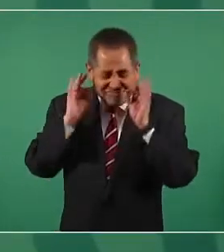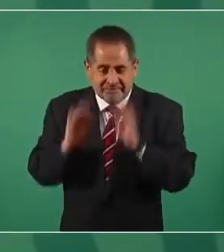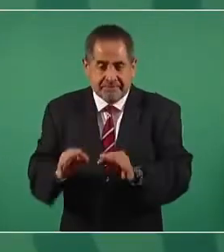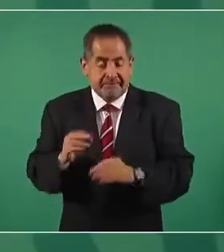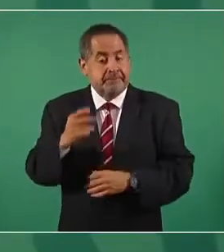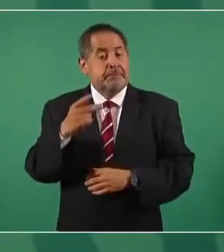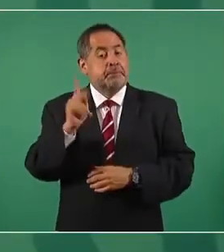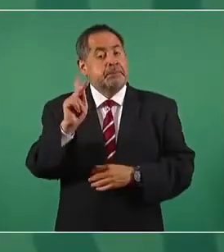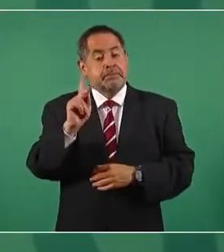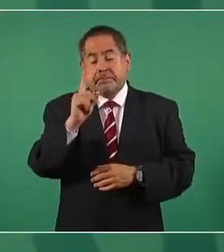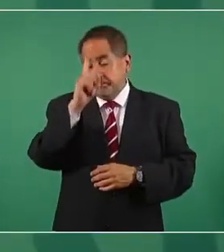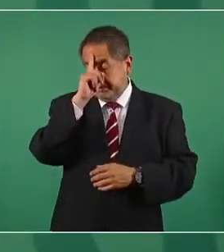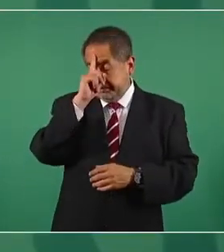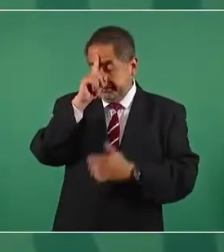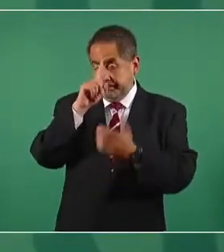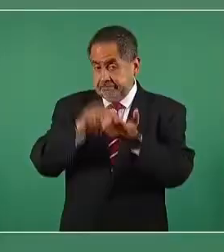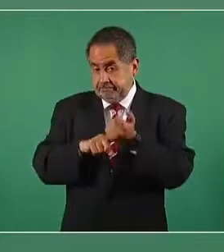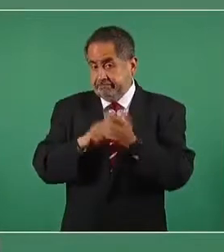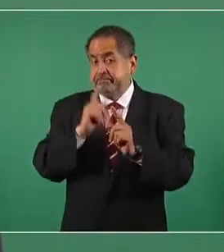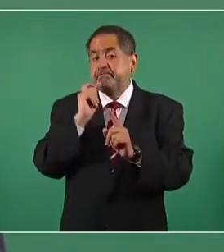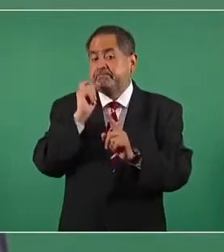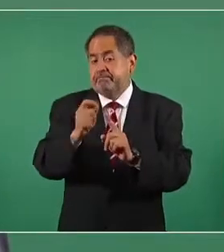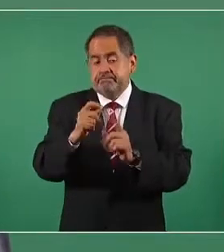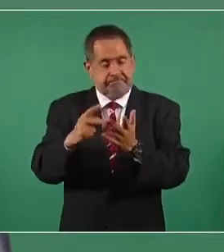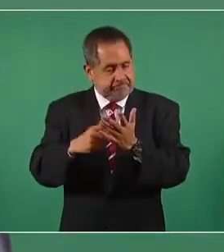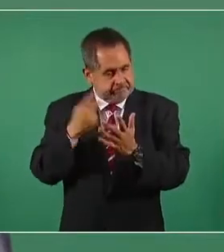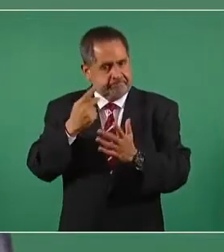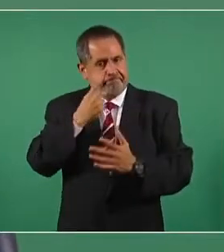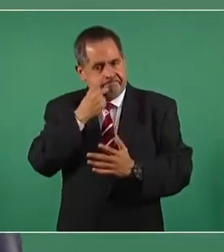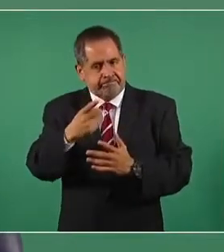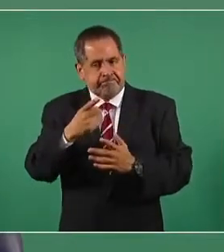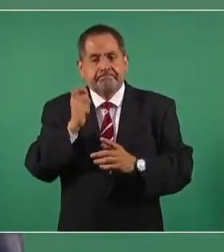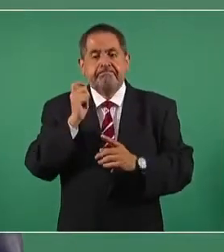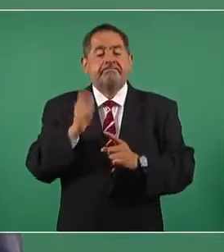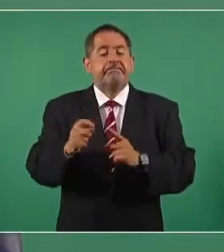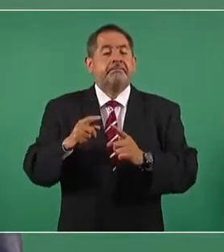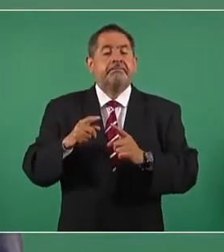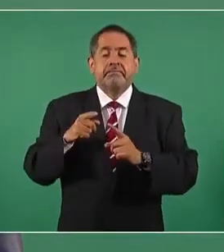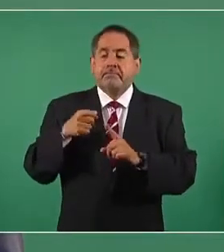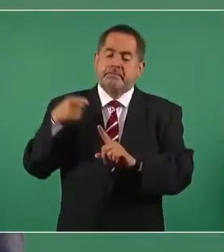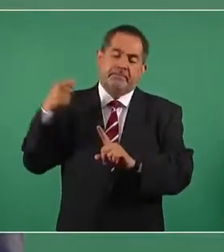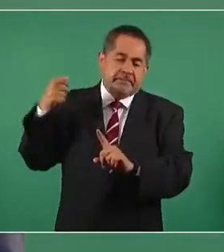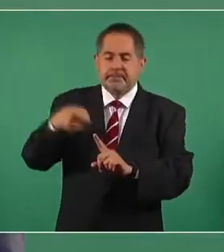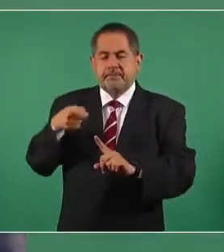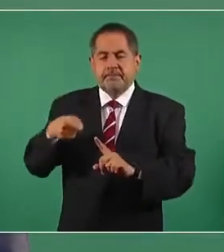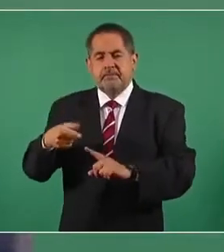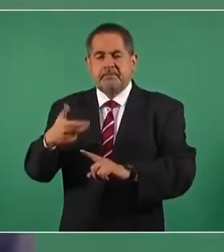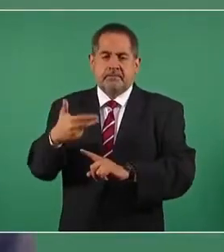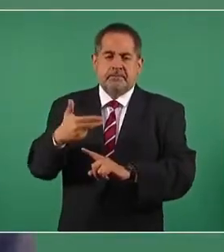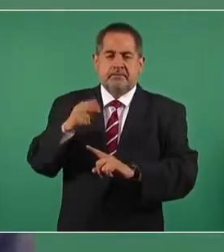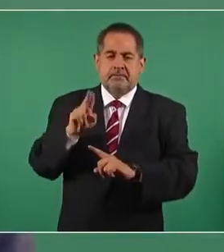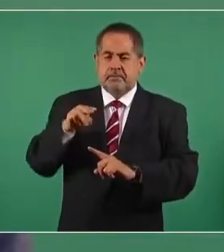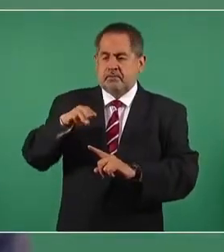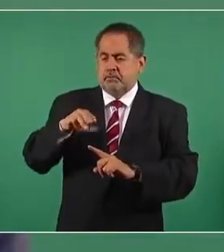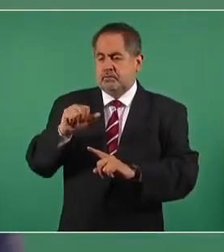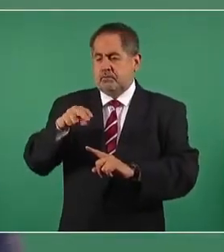Pero, repito, que el humanismo sea